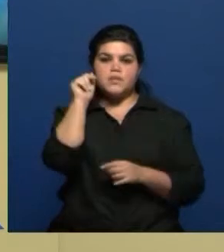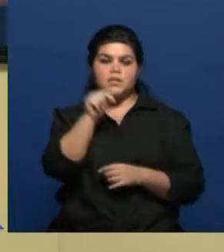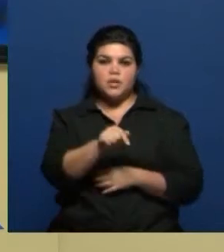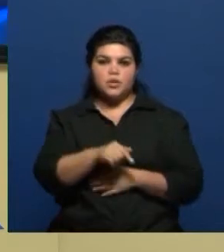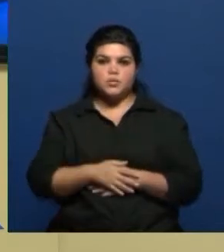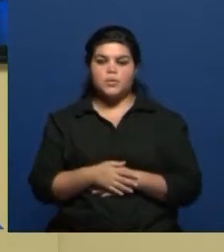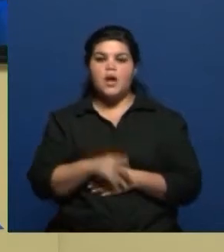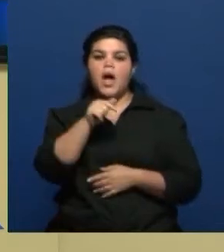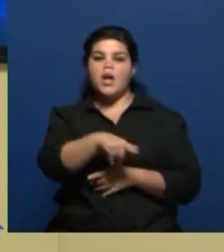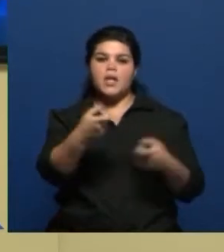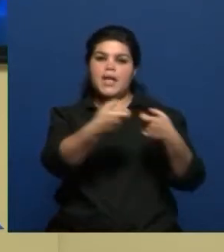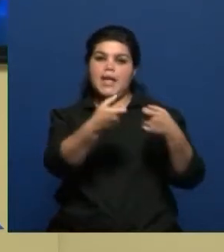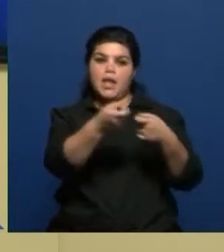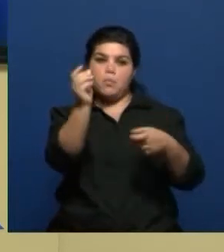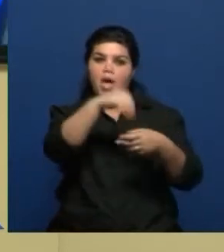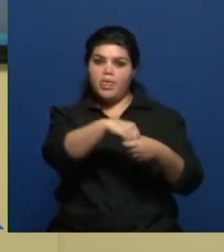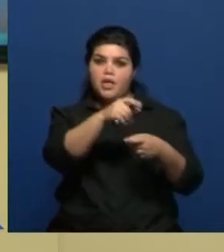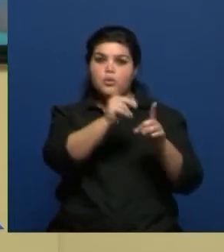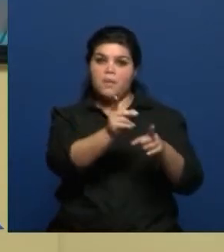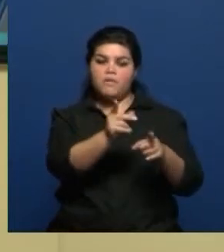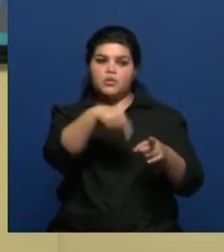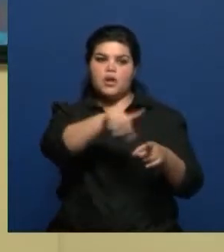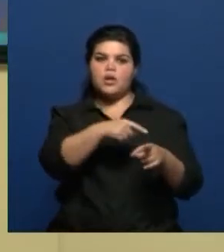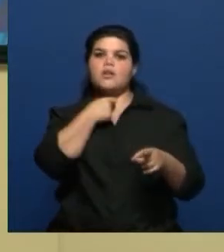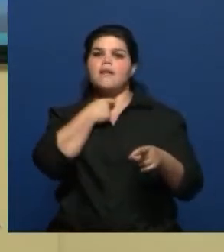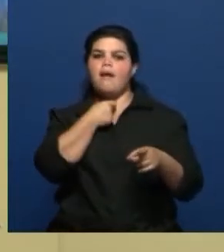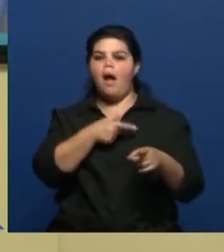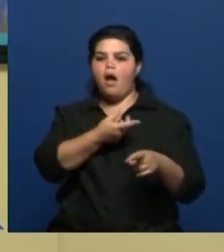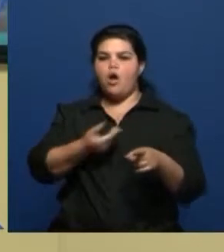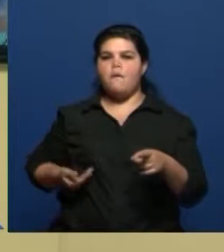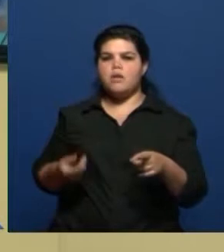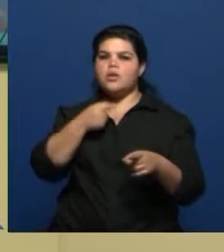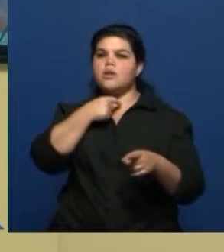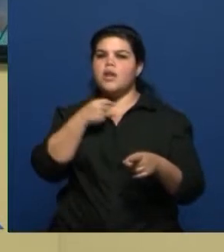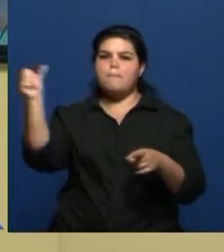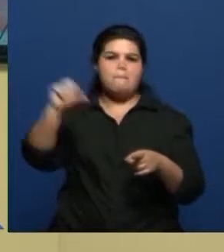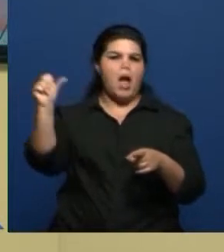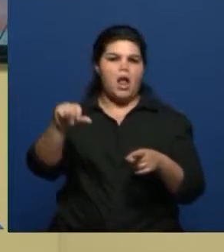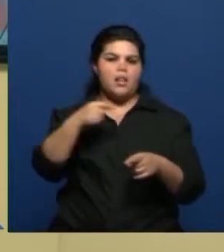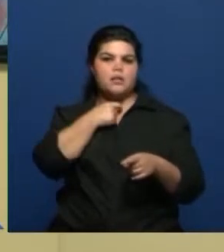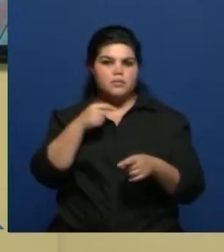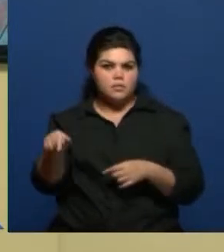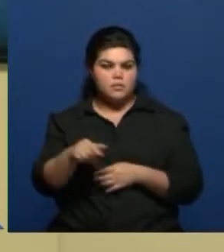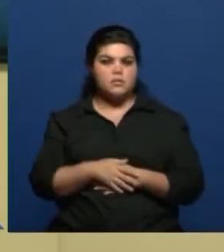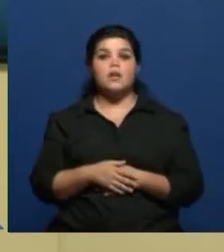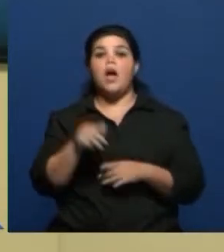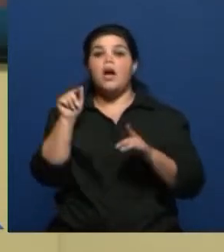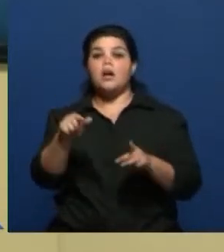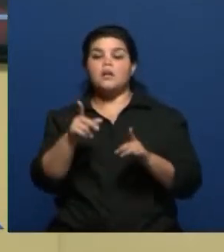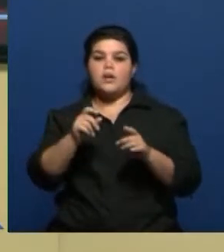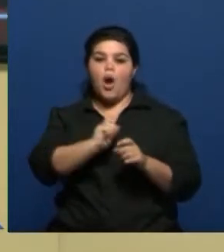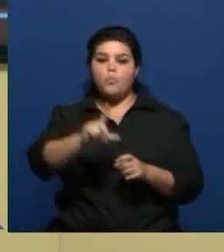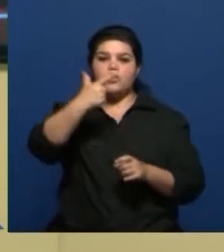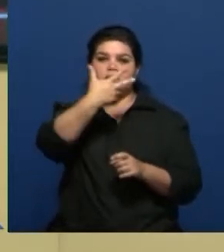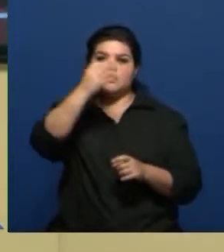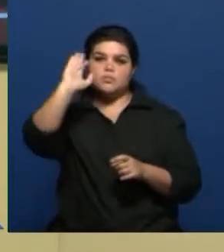de que el gremio que nuclea a estos docentes se quiere que le vaya mal al gobierno nacional. En este sentido no pueden alcanzar un aumento del